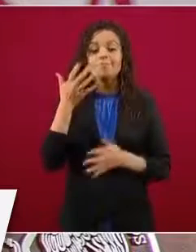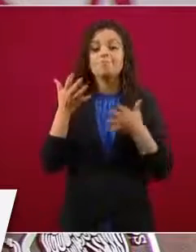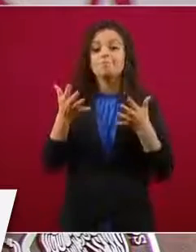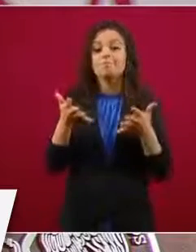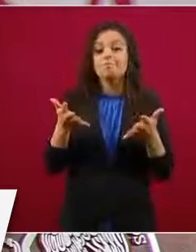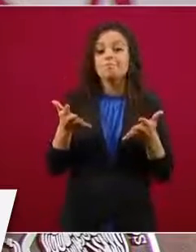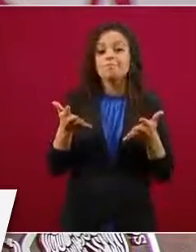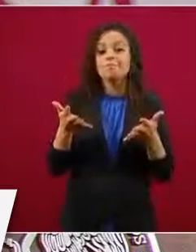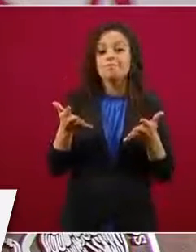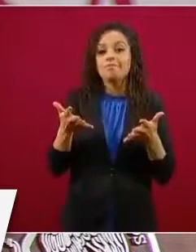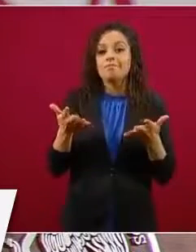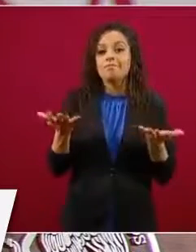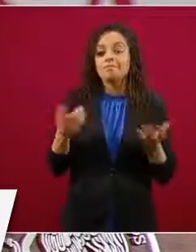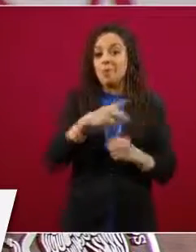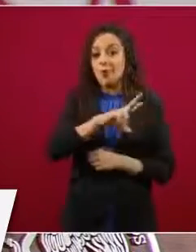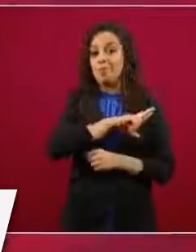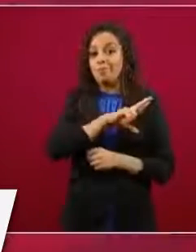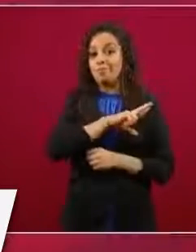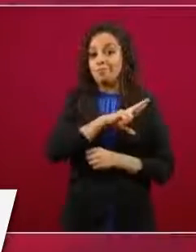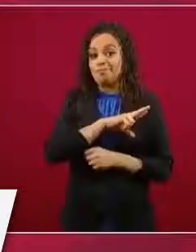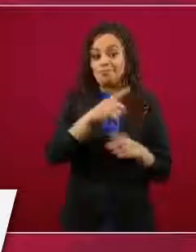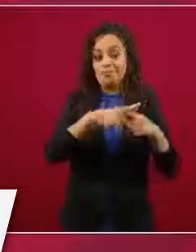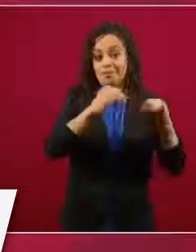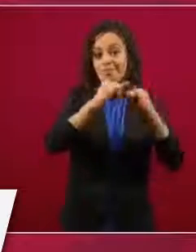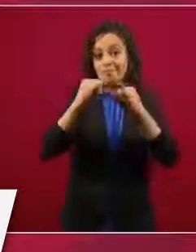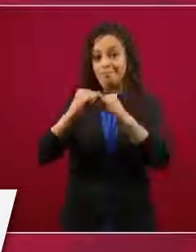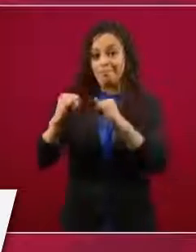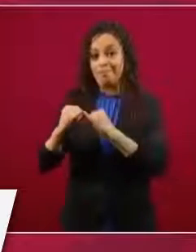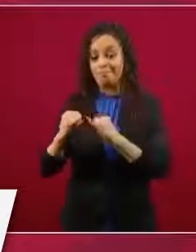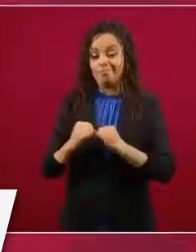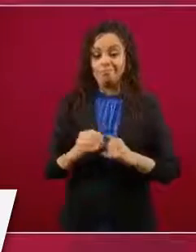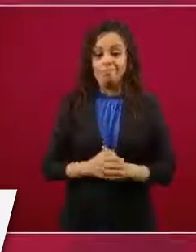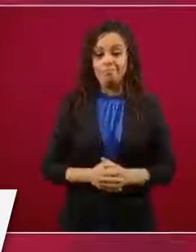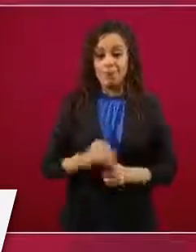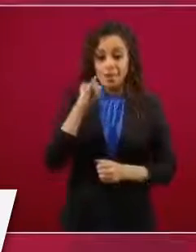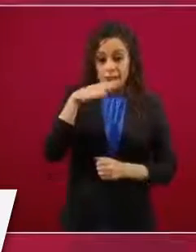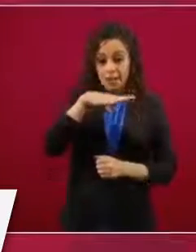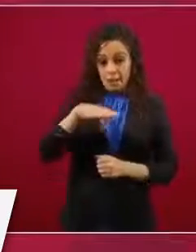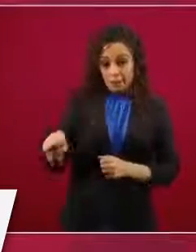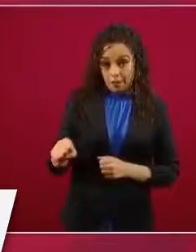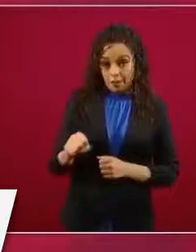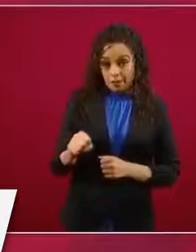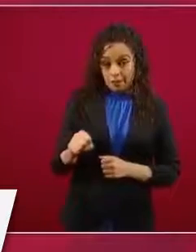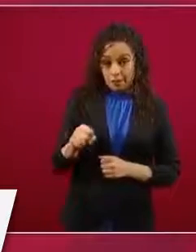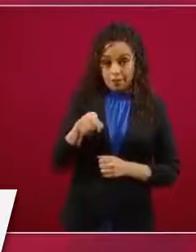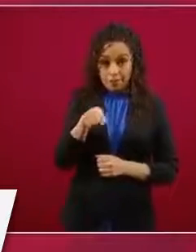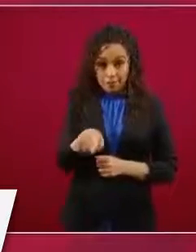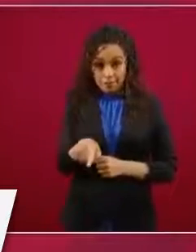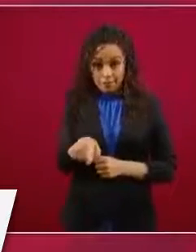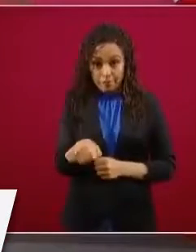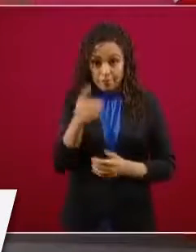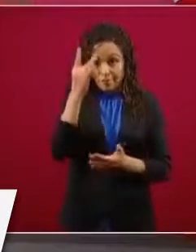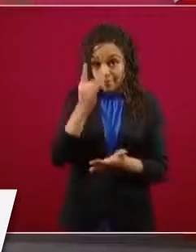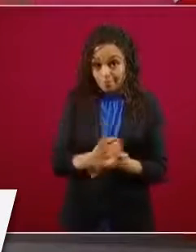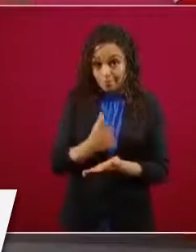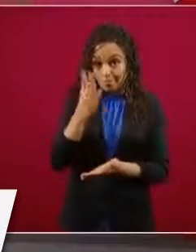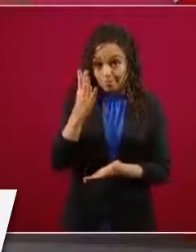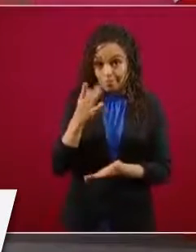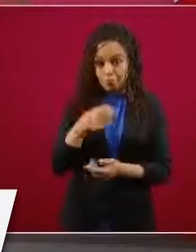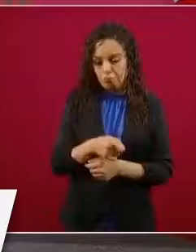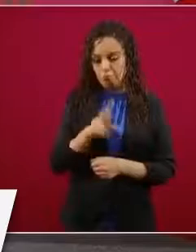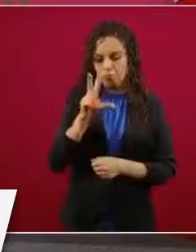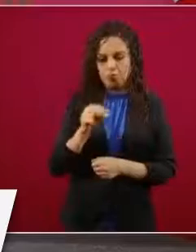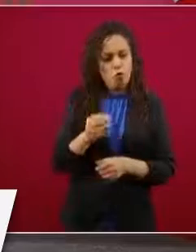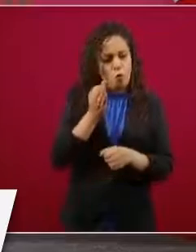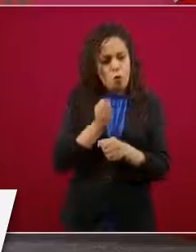El IMSS siempre ha estado ahí cuando ha hecho falta y esta no puede ni debe de ser la excepción. Por eso el